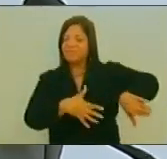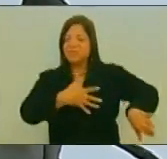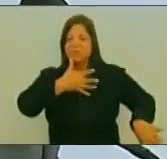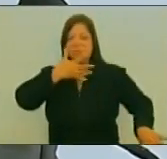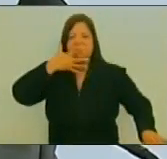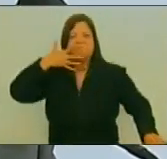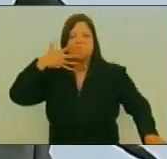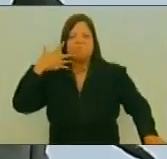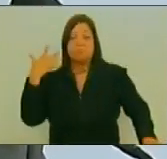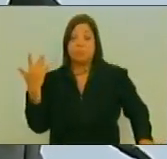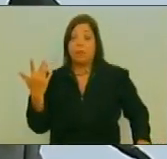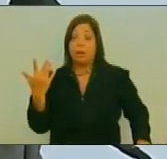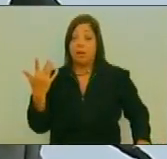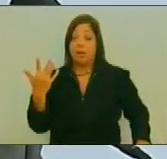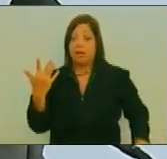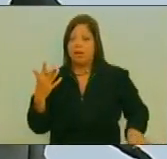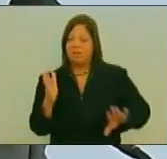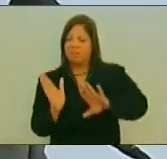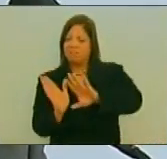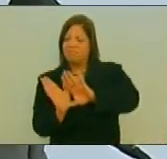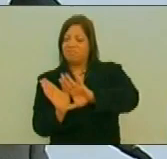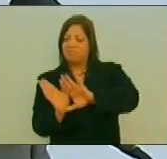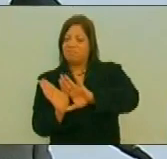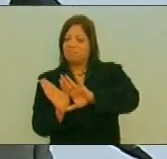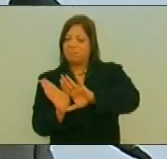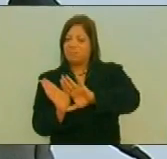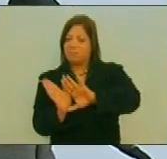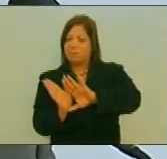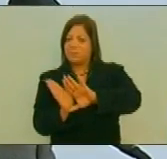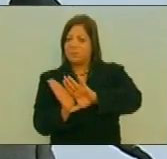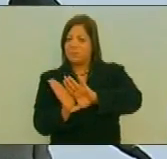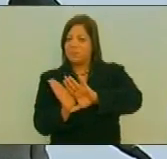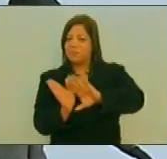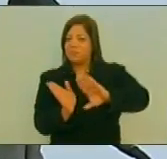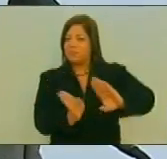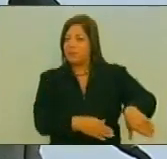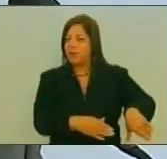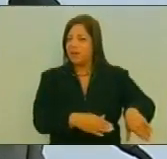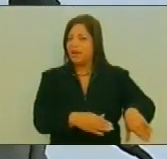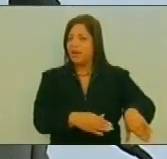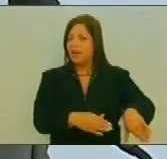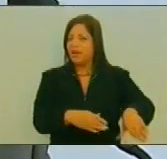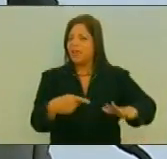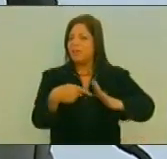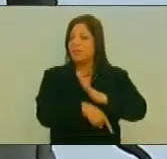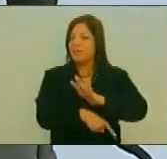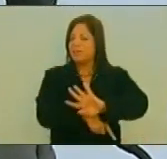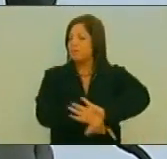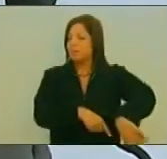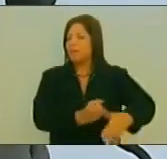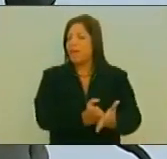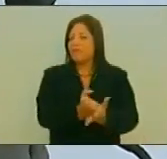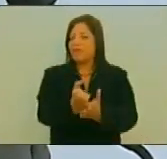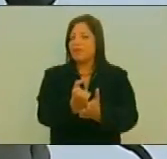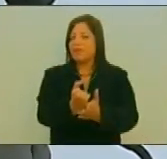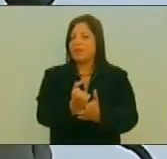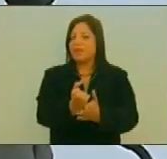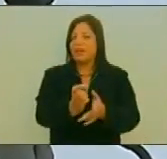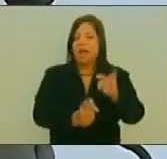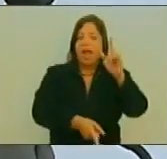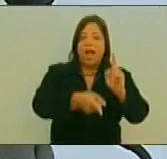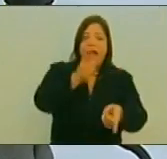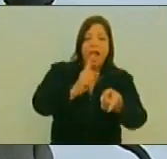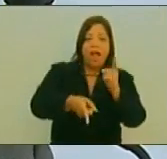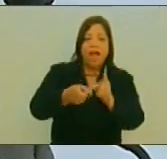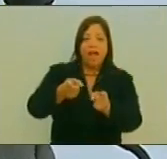Deja De ser Infinita Hay pastores